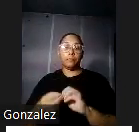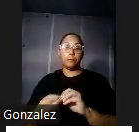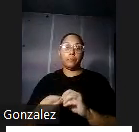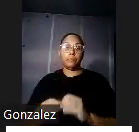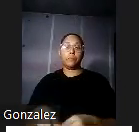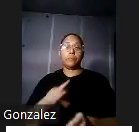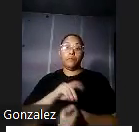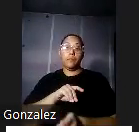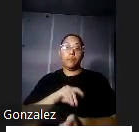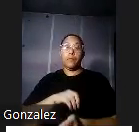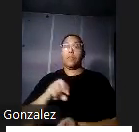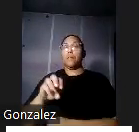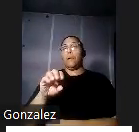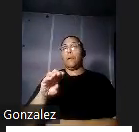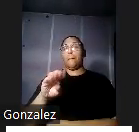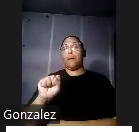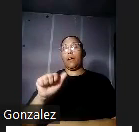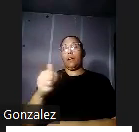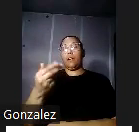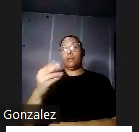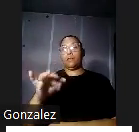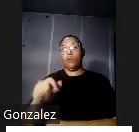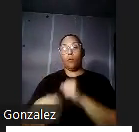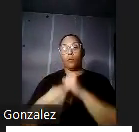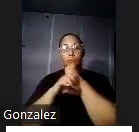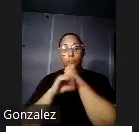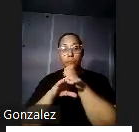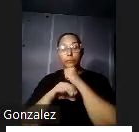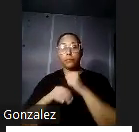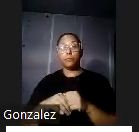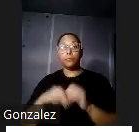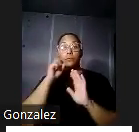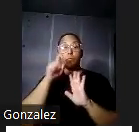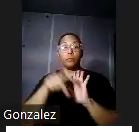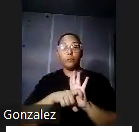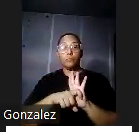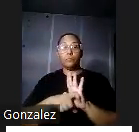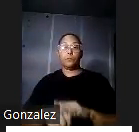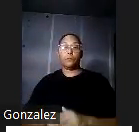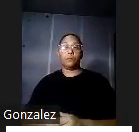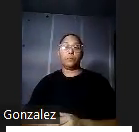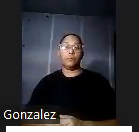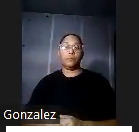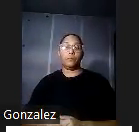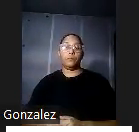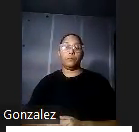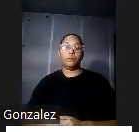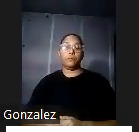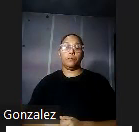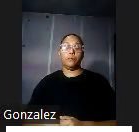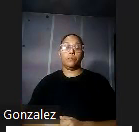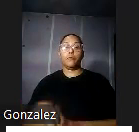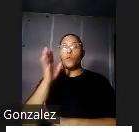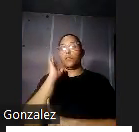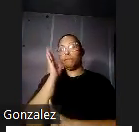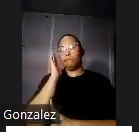Bailey que Ashford pronuncia o pronunciaba en ese momento cuando lo fotografiaron una charla acerca